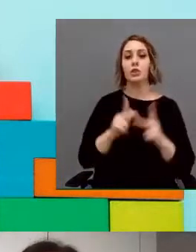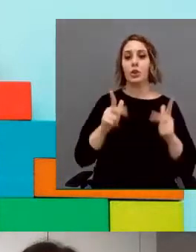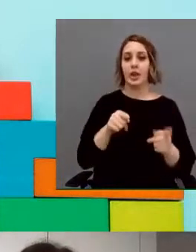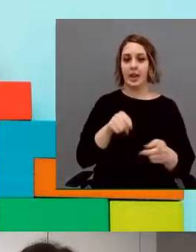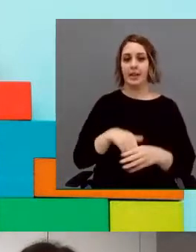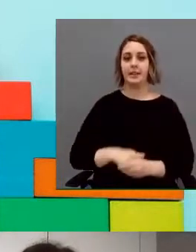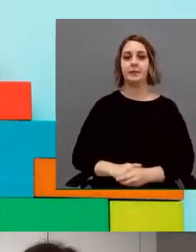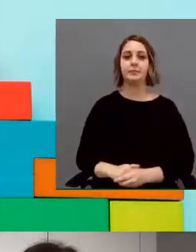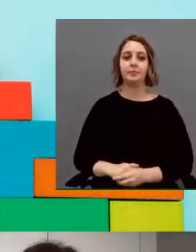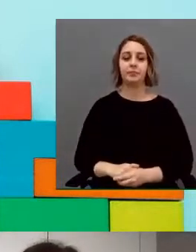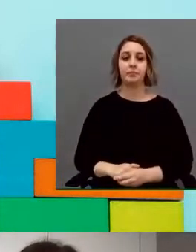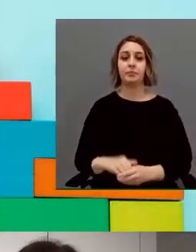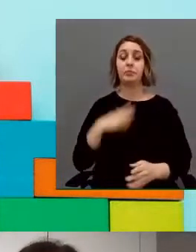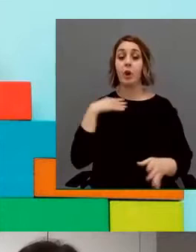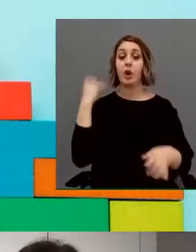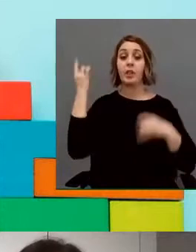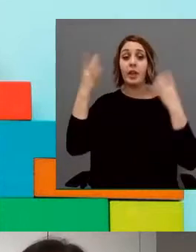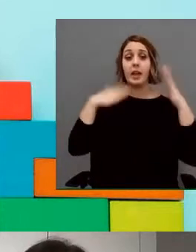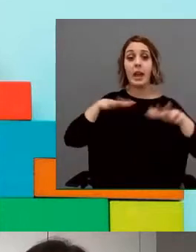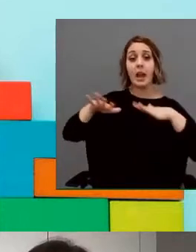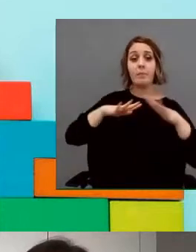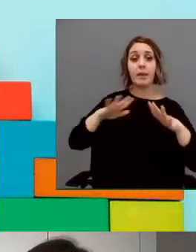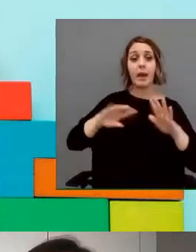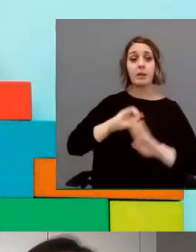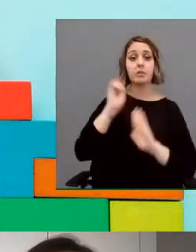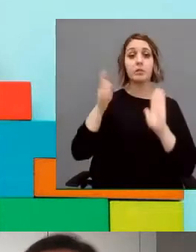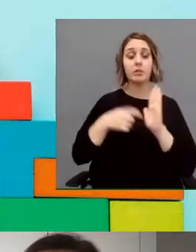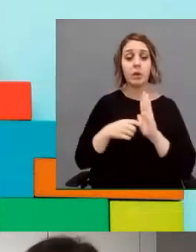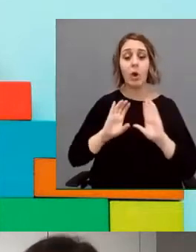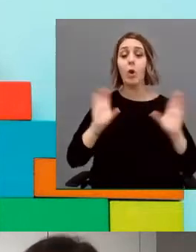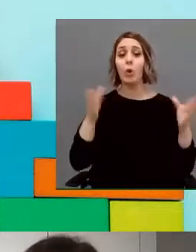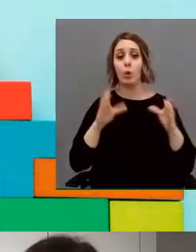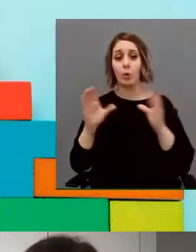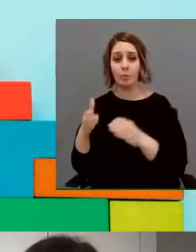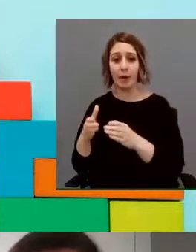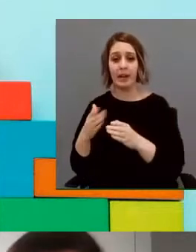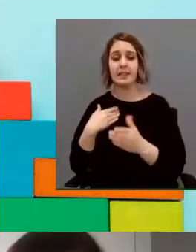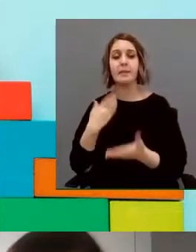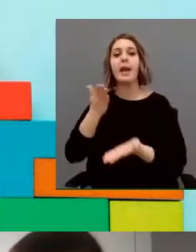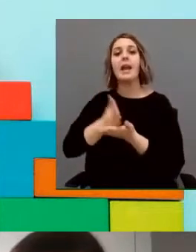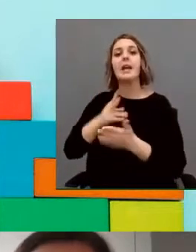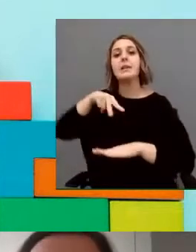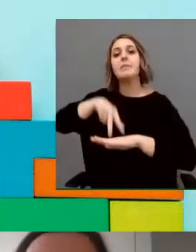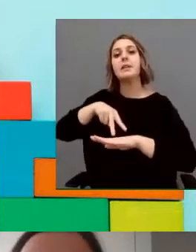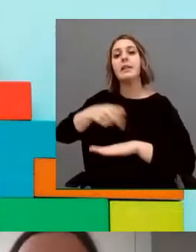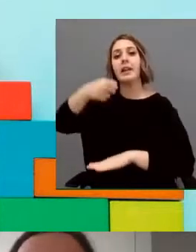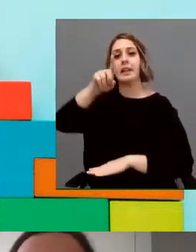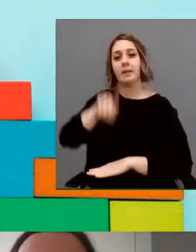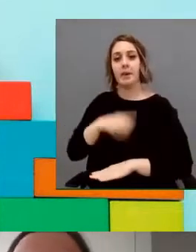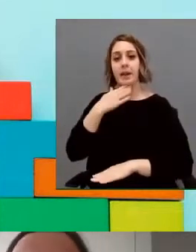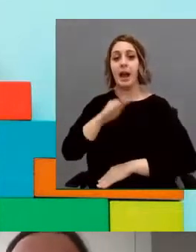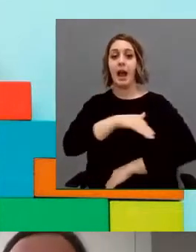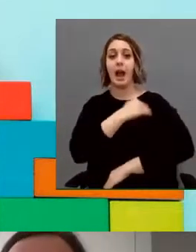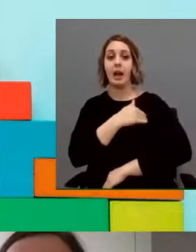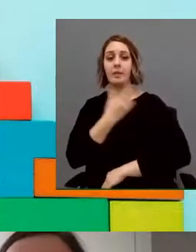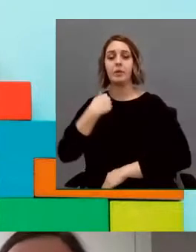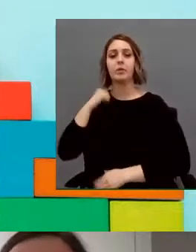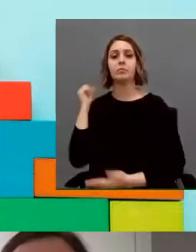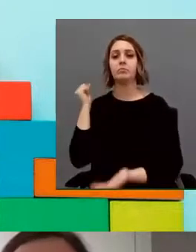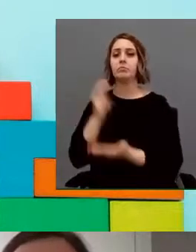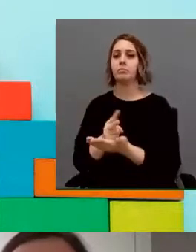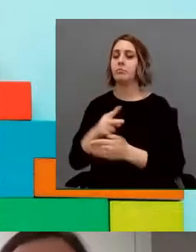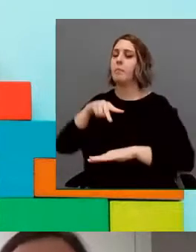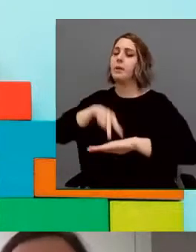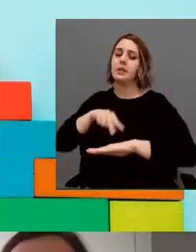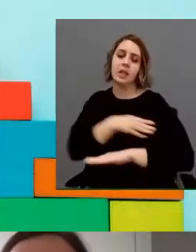de dinámicas globales, grupales, aún en la pandemia, hemos apostado por las clases